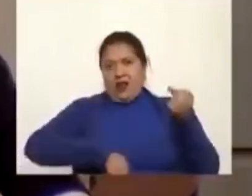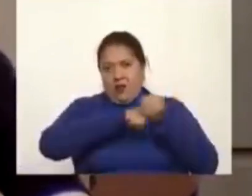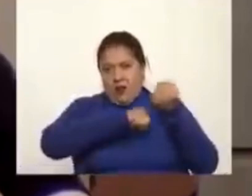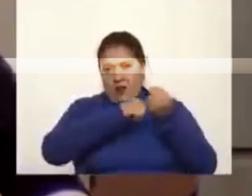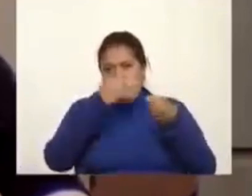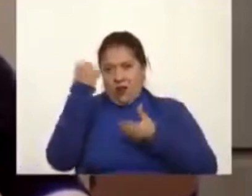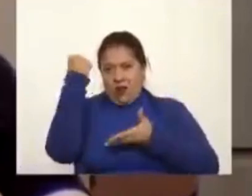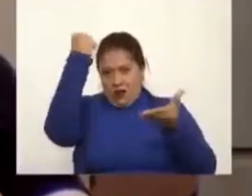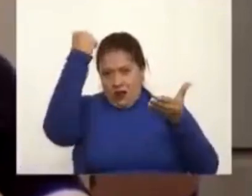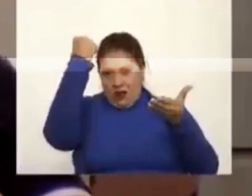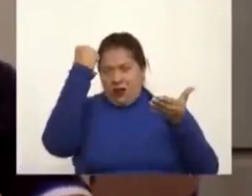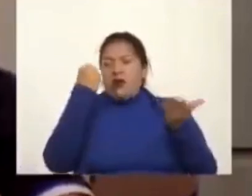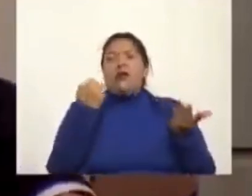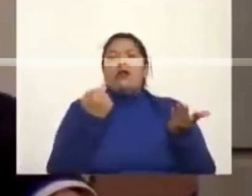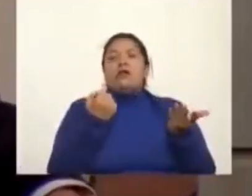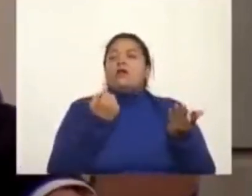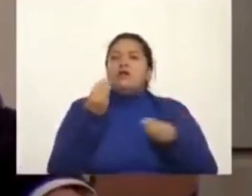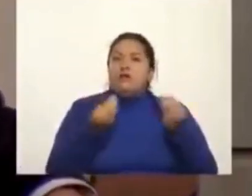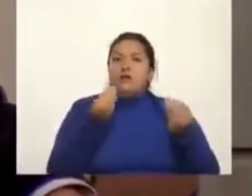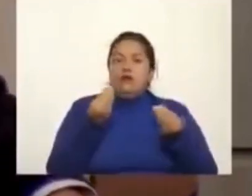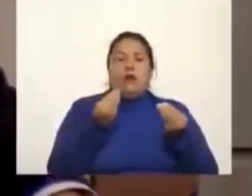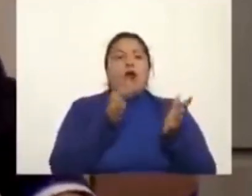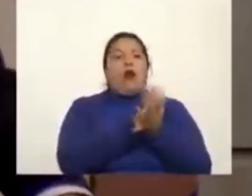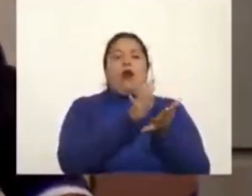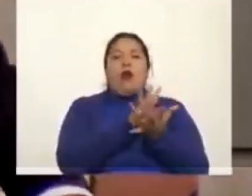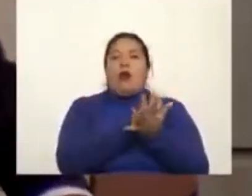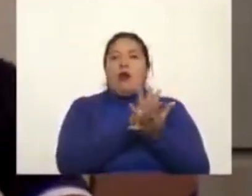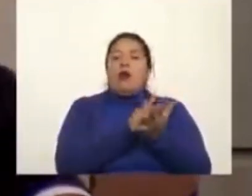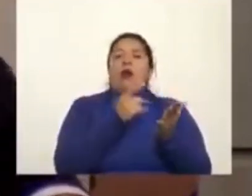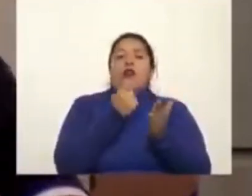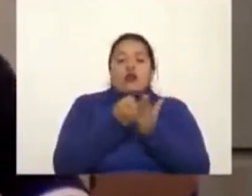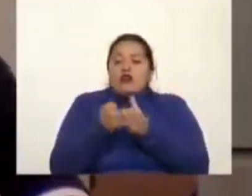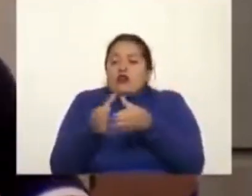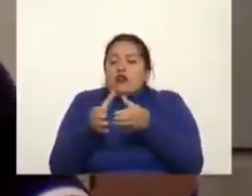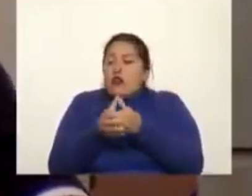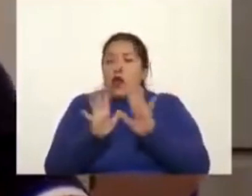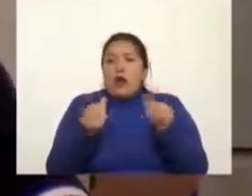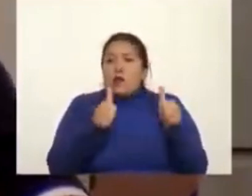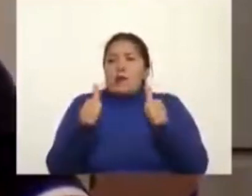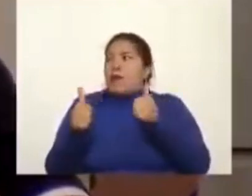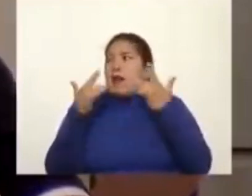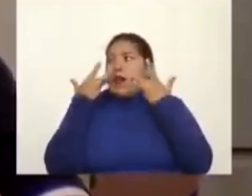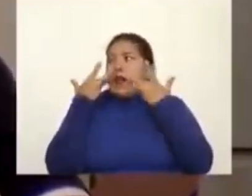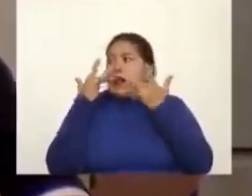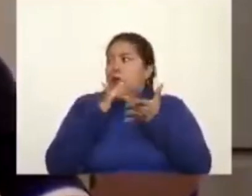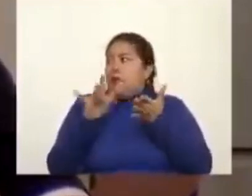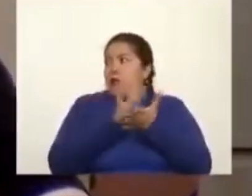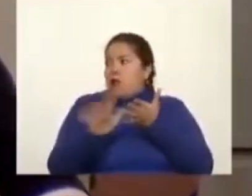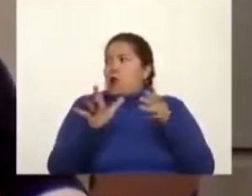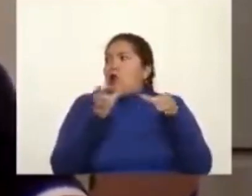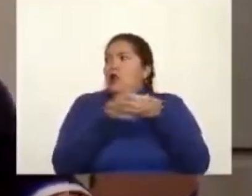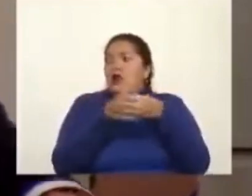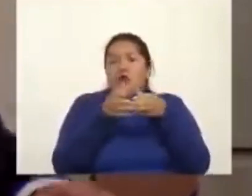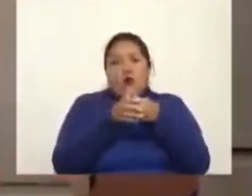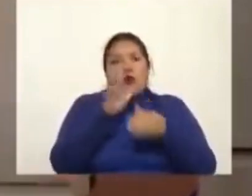recursos y proteger a sus socios, el Grupo Aval